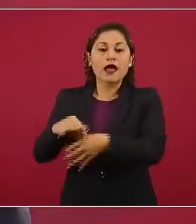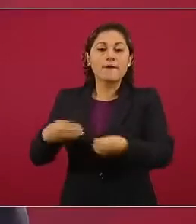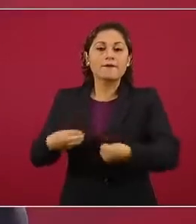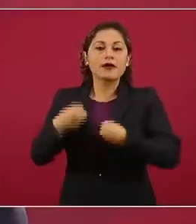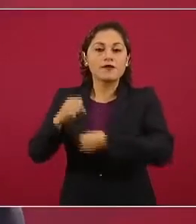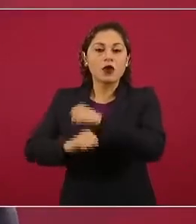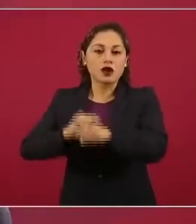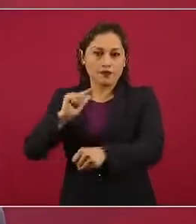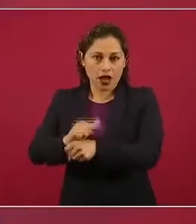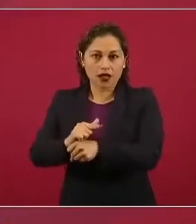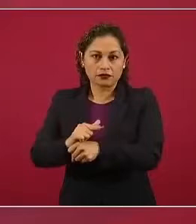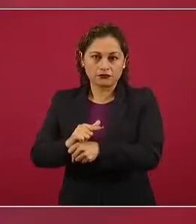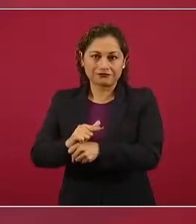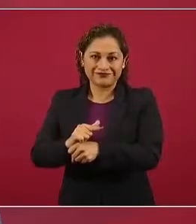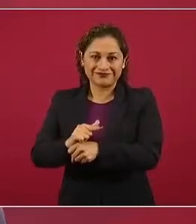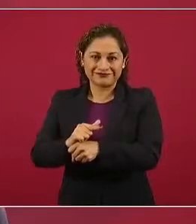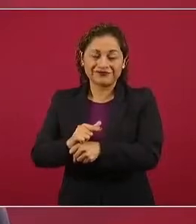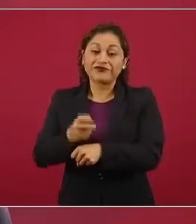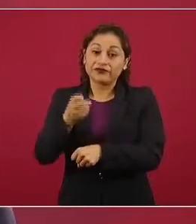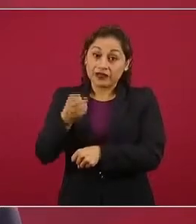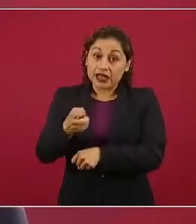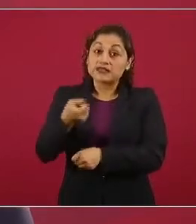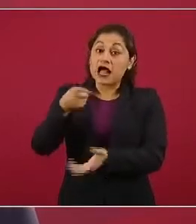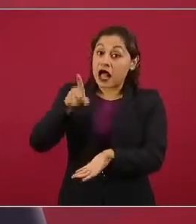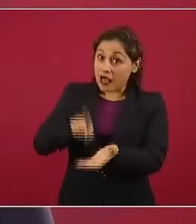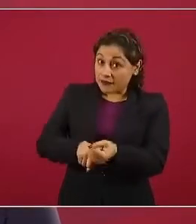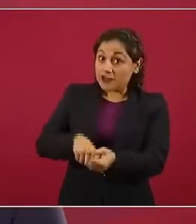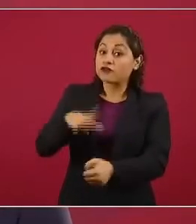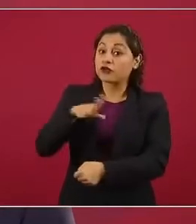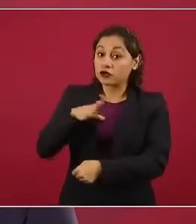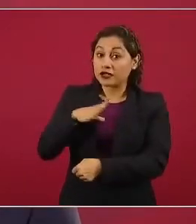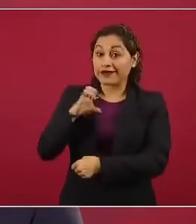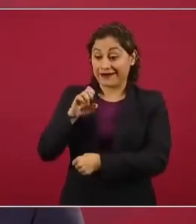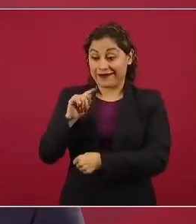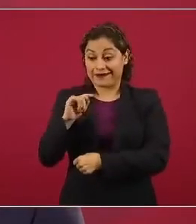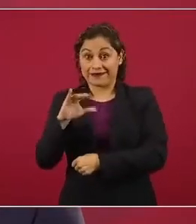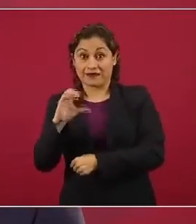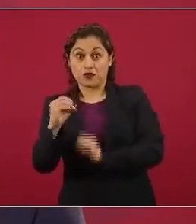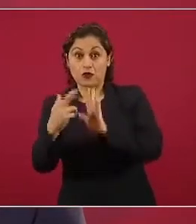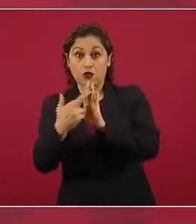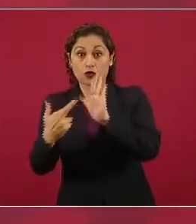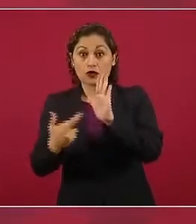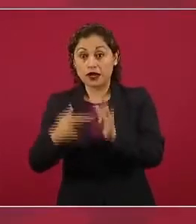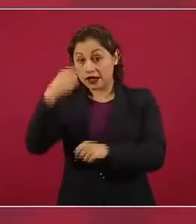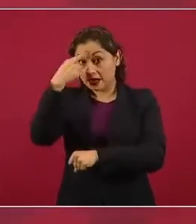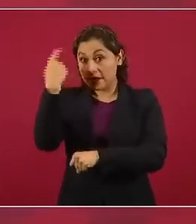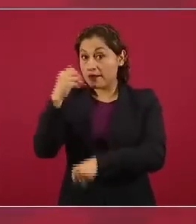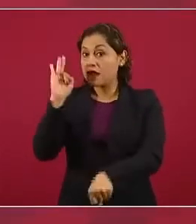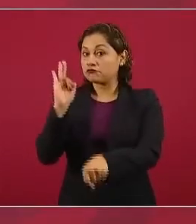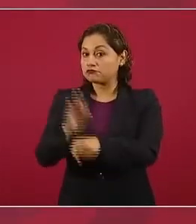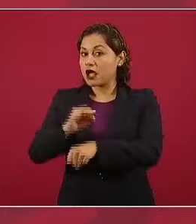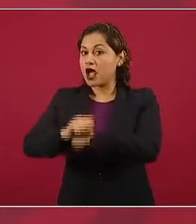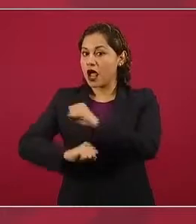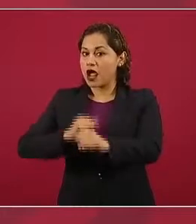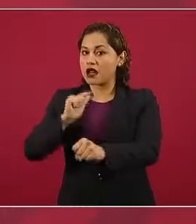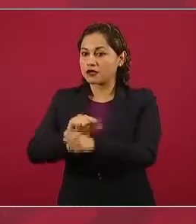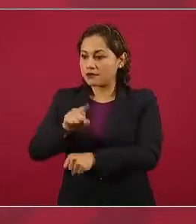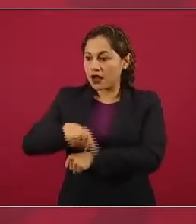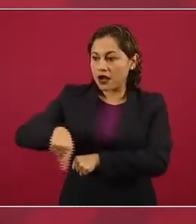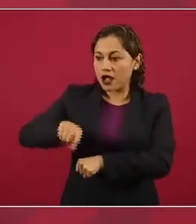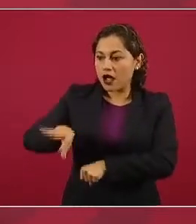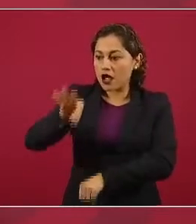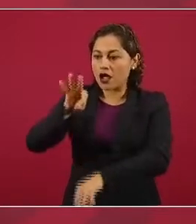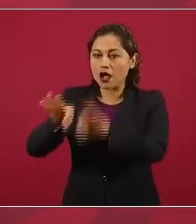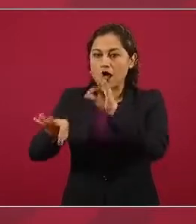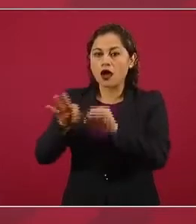Dicho sea de paso, también hay estándares éticos para el cuidado de los animales que participan en